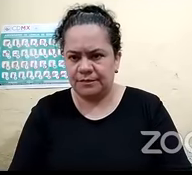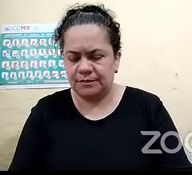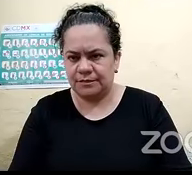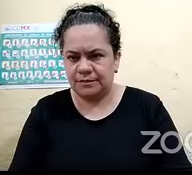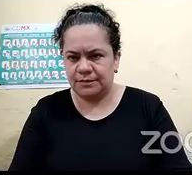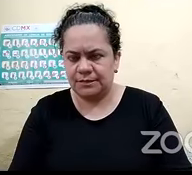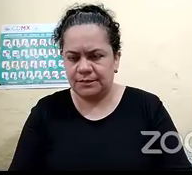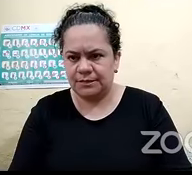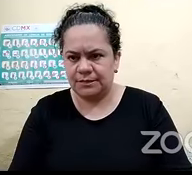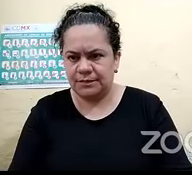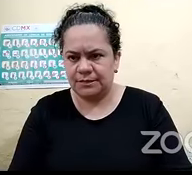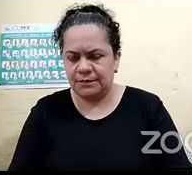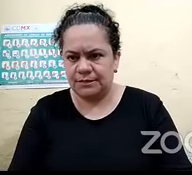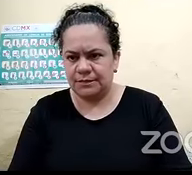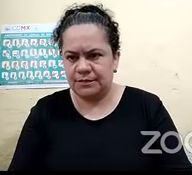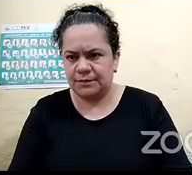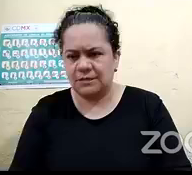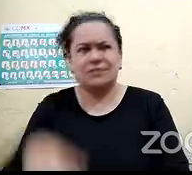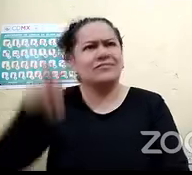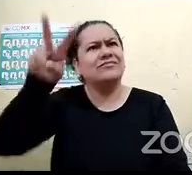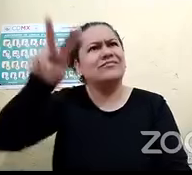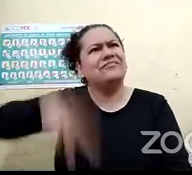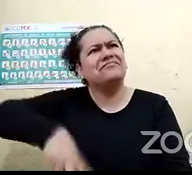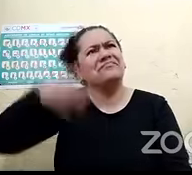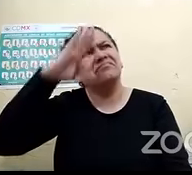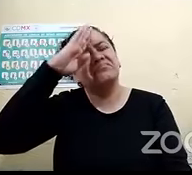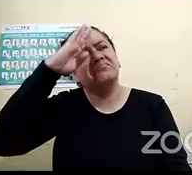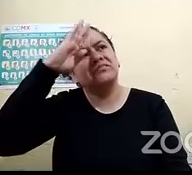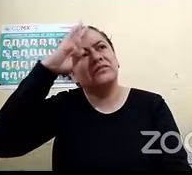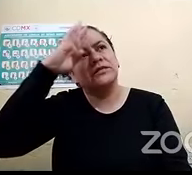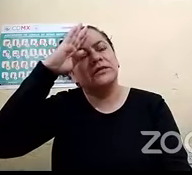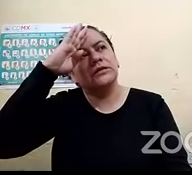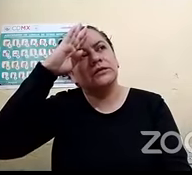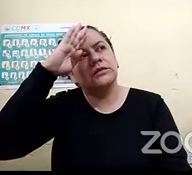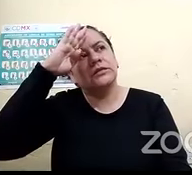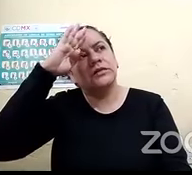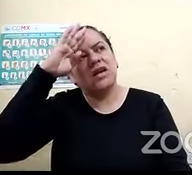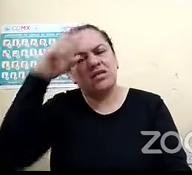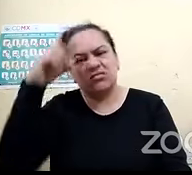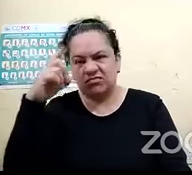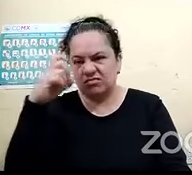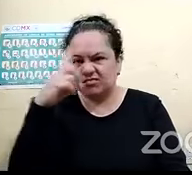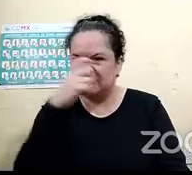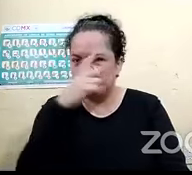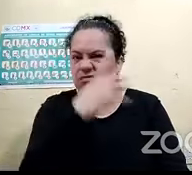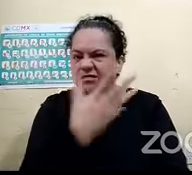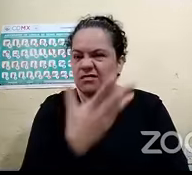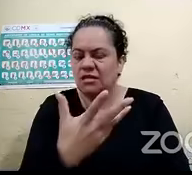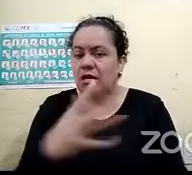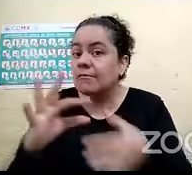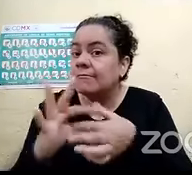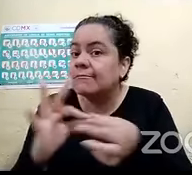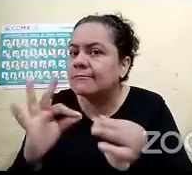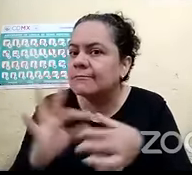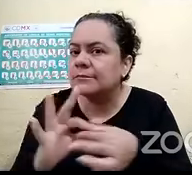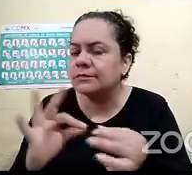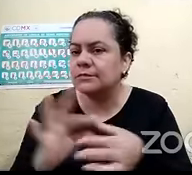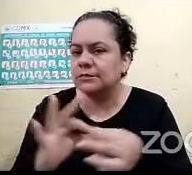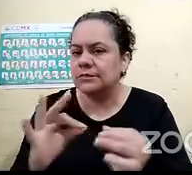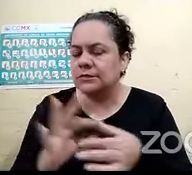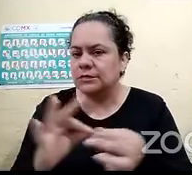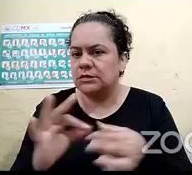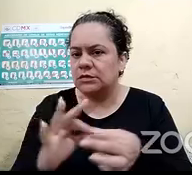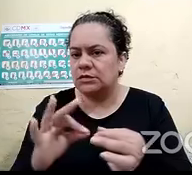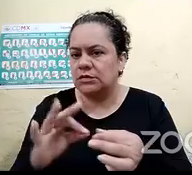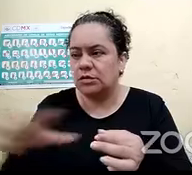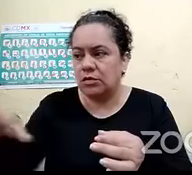pues la verdad es que yo pienso que la ruta más accesible es que me lo explique que llegue al lugar